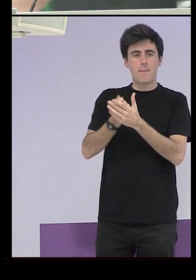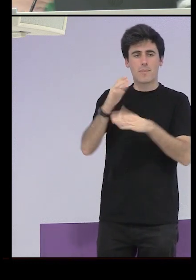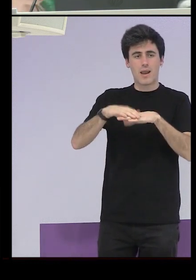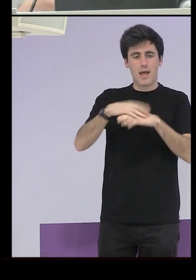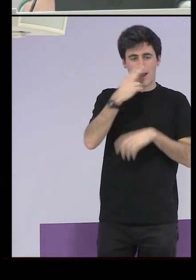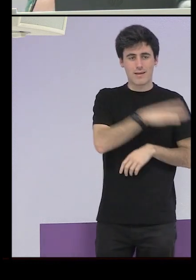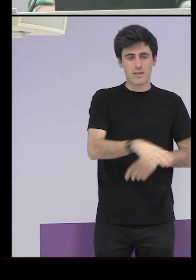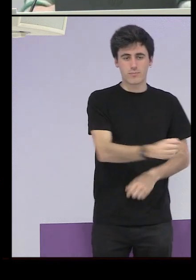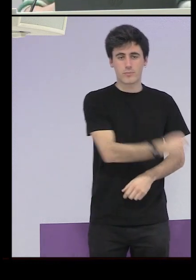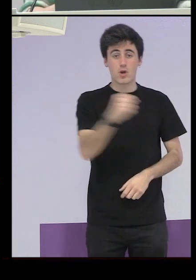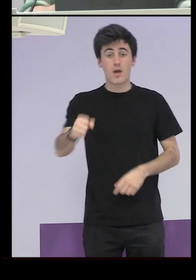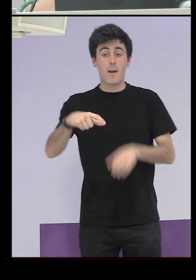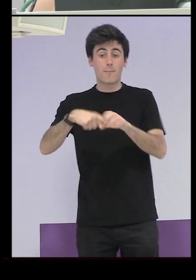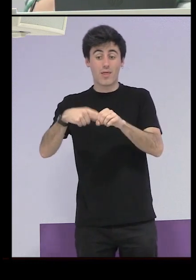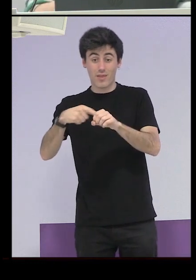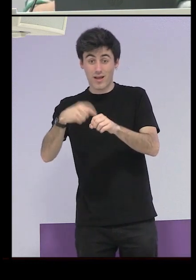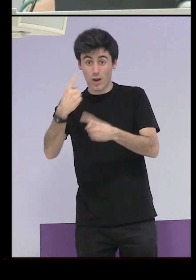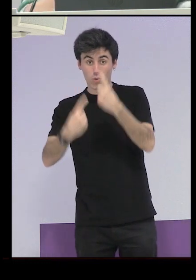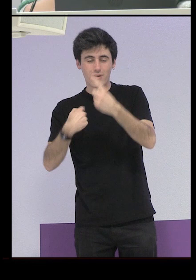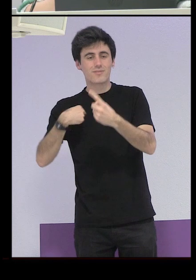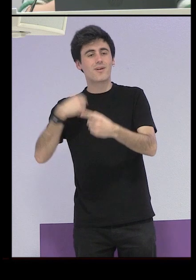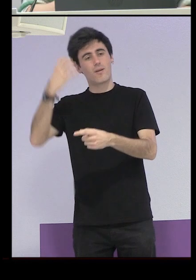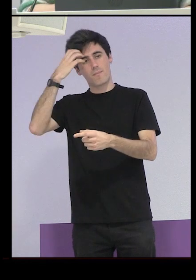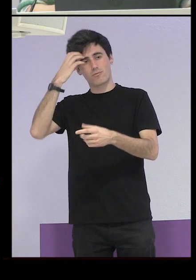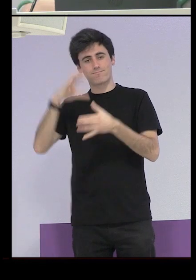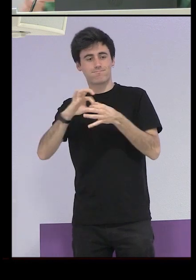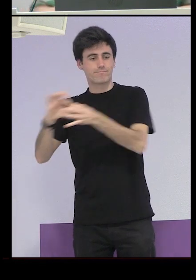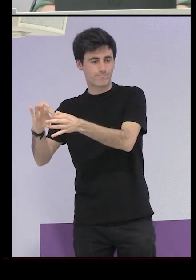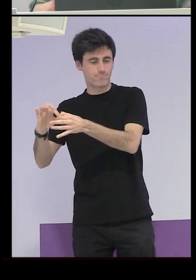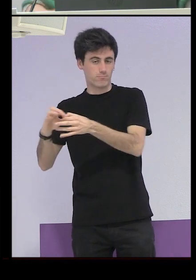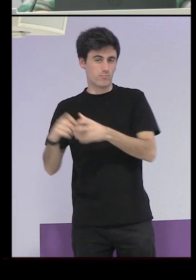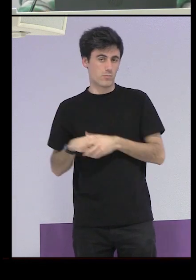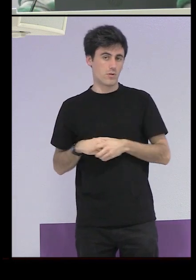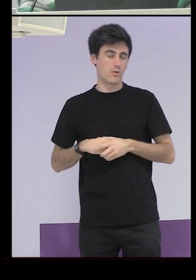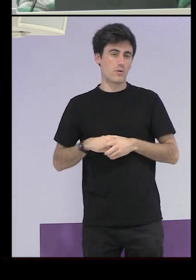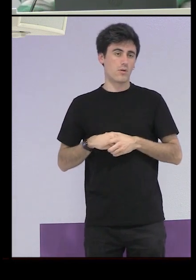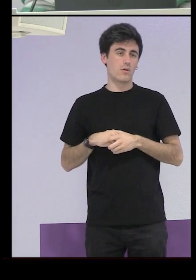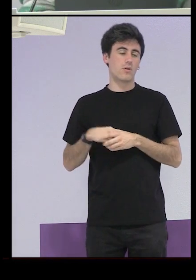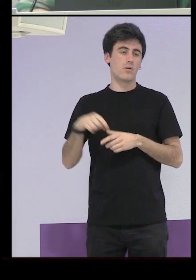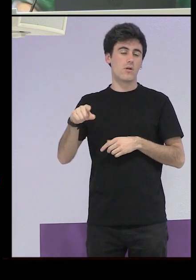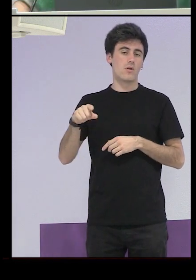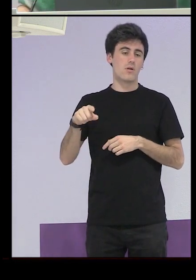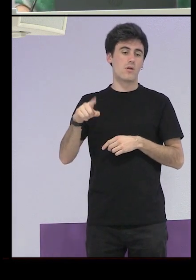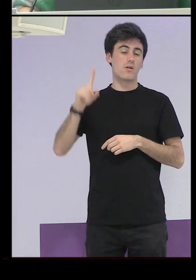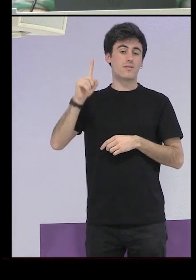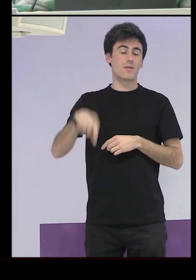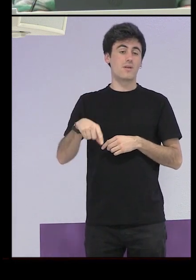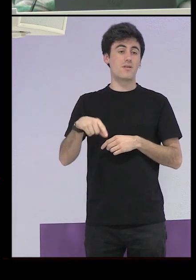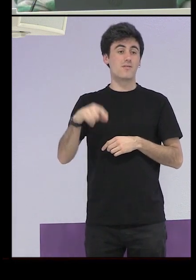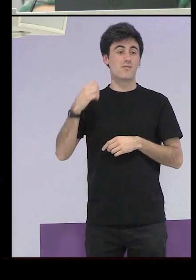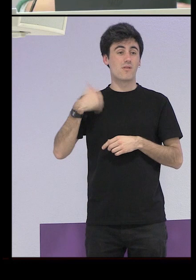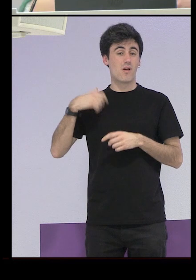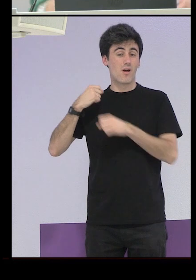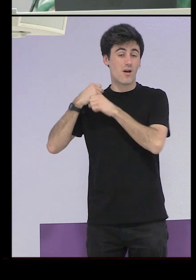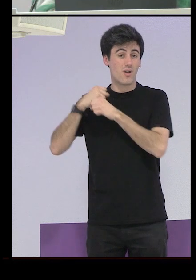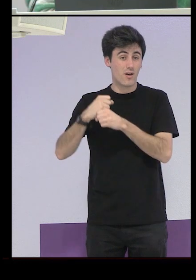plazas eran plazas de tuteladas de las patronatas que las llamaban había cambiaba también han sido tantos años que